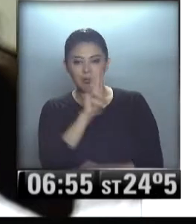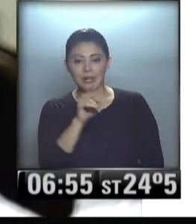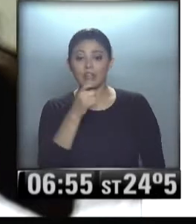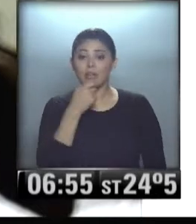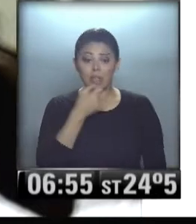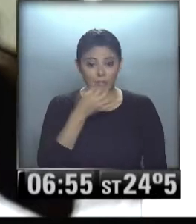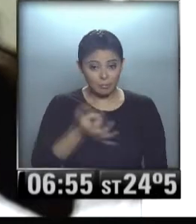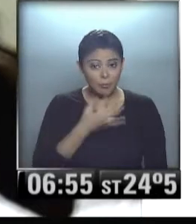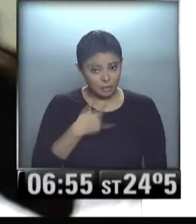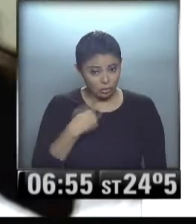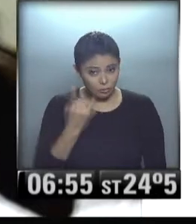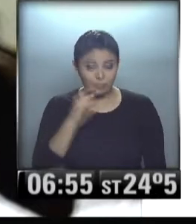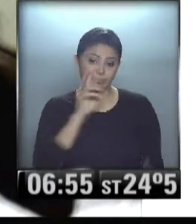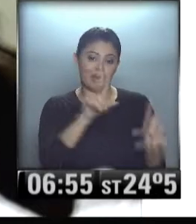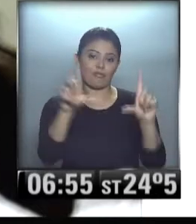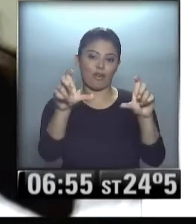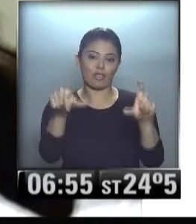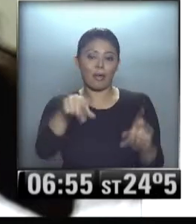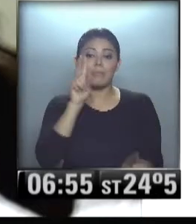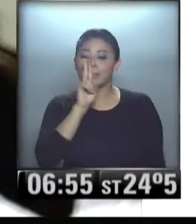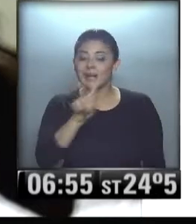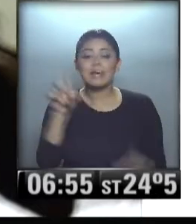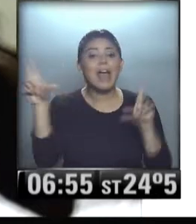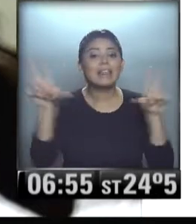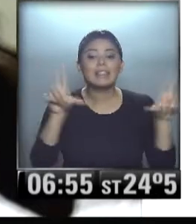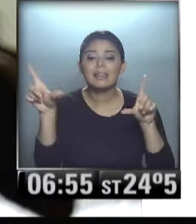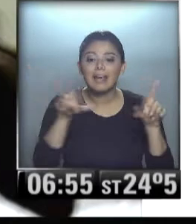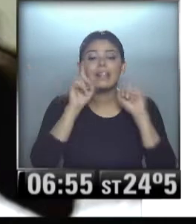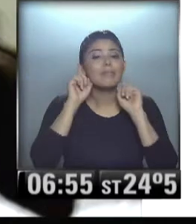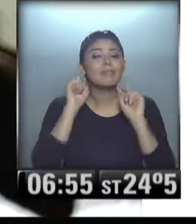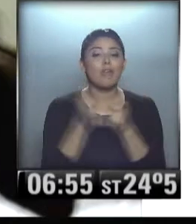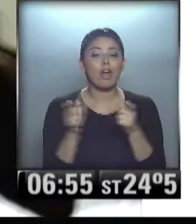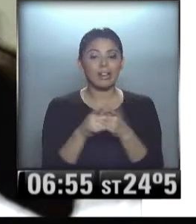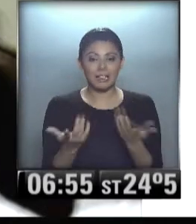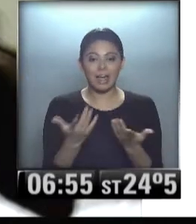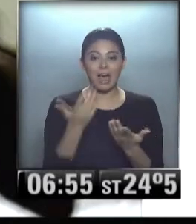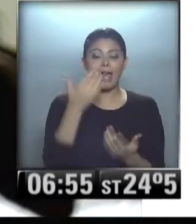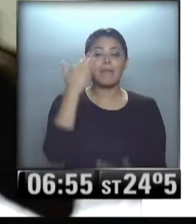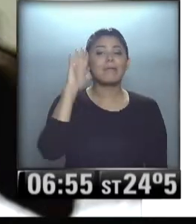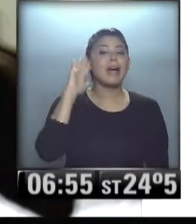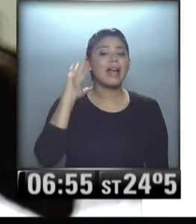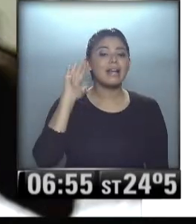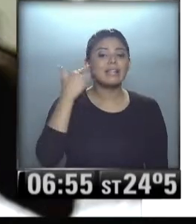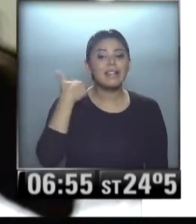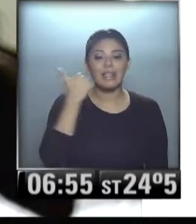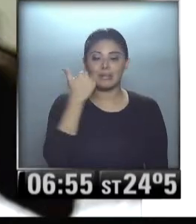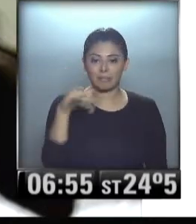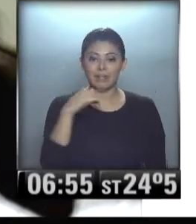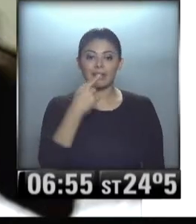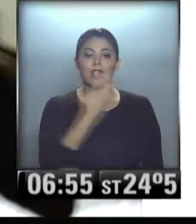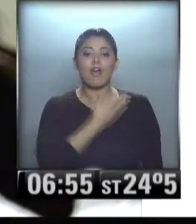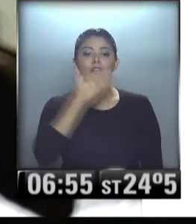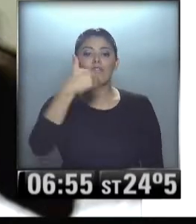crees, mira la foto, mira. Está mirando la televisión y está mirando el programa, Nadia 630. Dice Fátima Estela